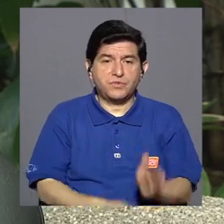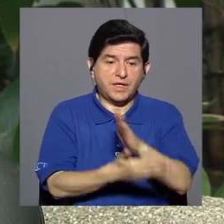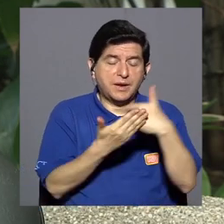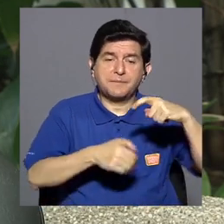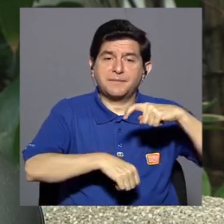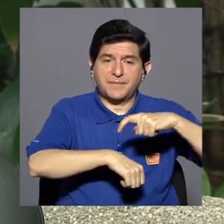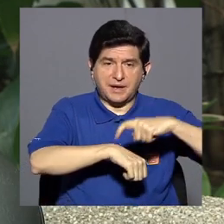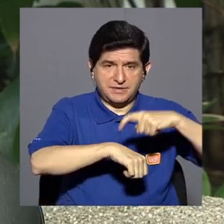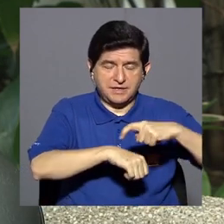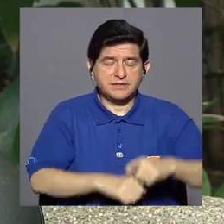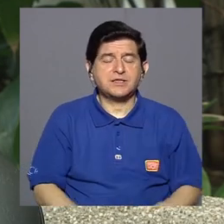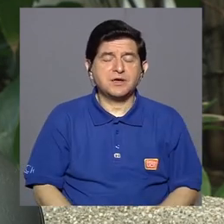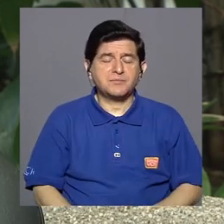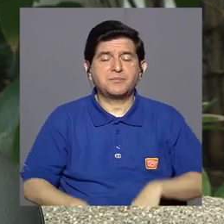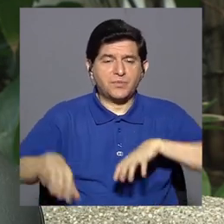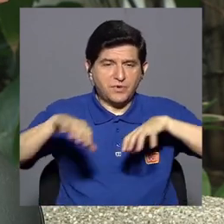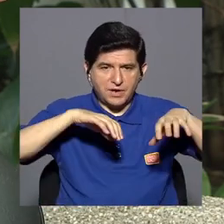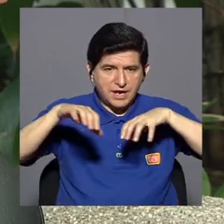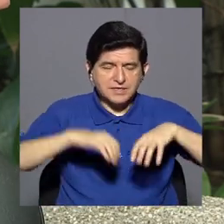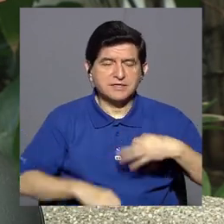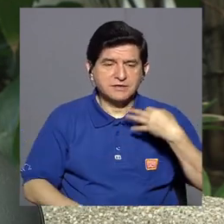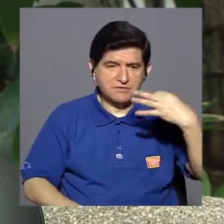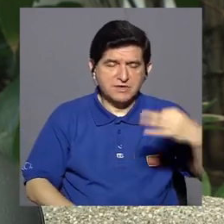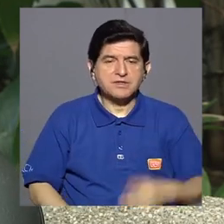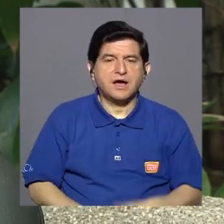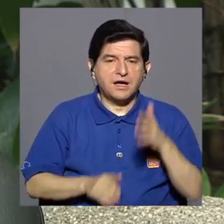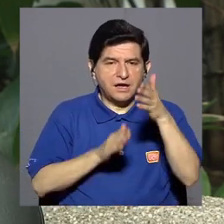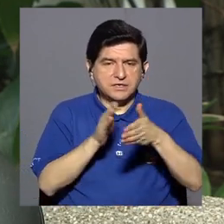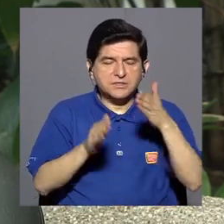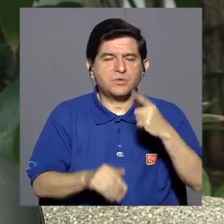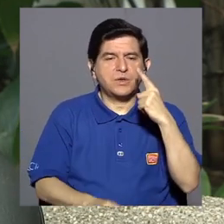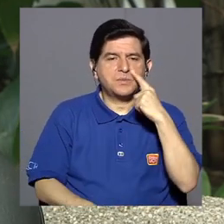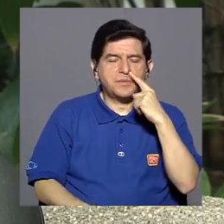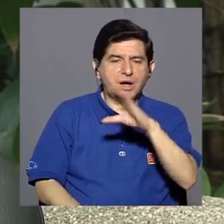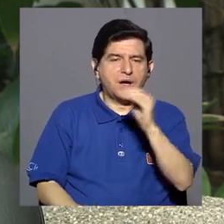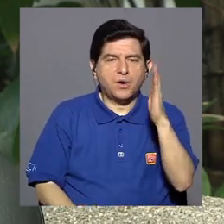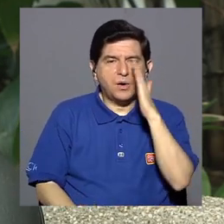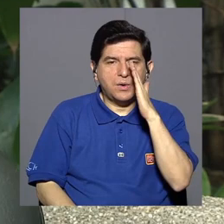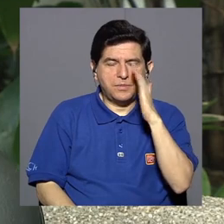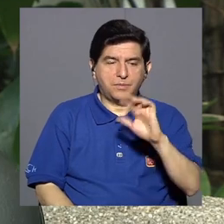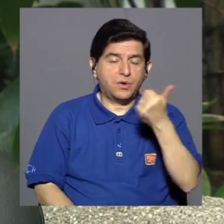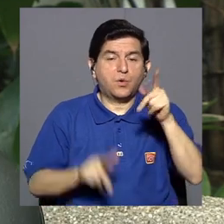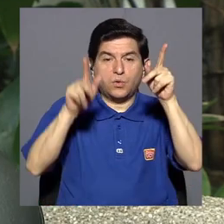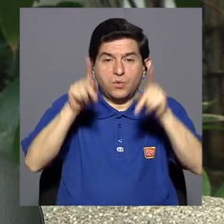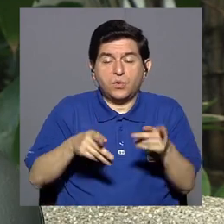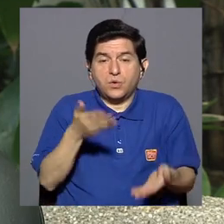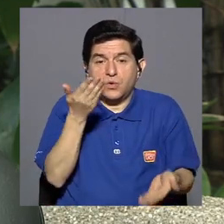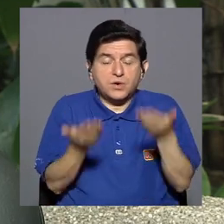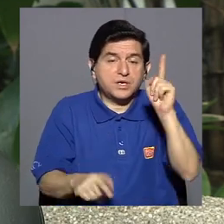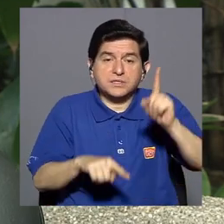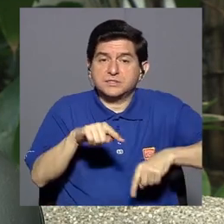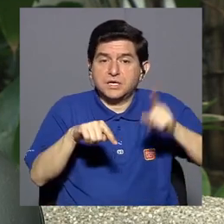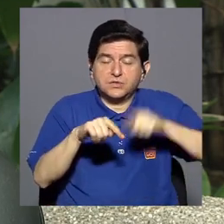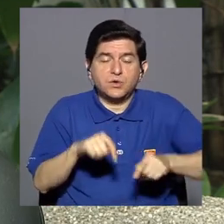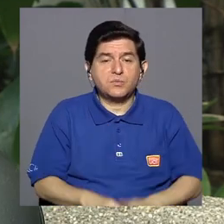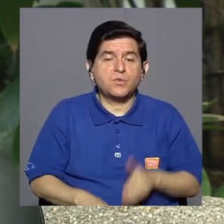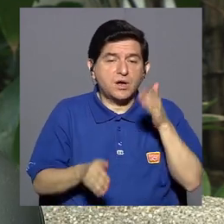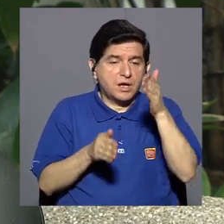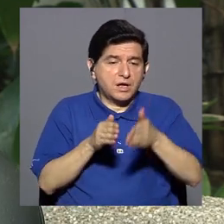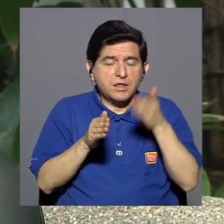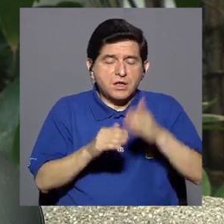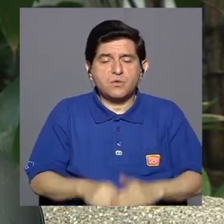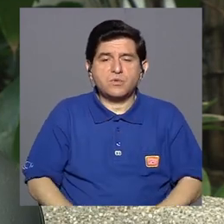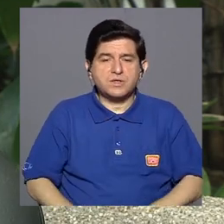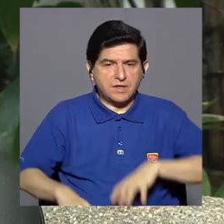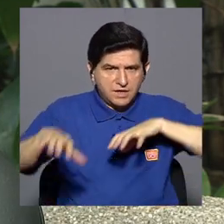porque una parte de su trabajo cotidiano es cuidar a papá o cuidar a mamá. Hay otras personas que tal vez no puedan cuidar